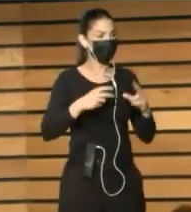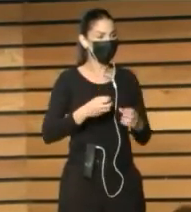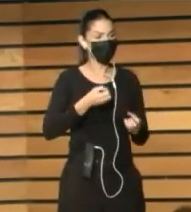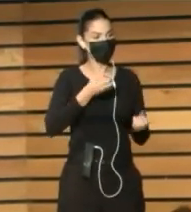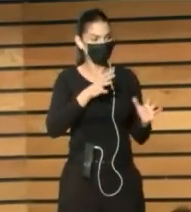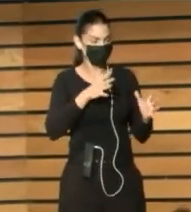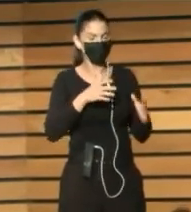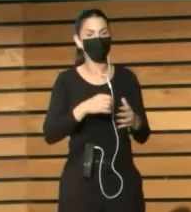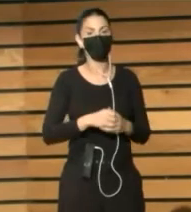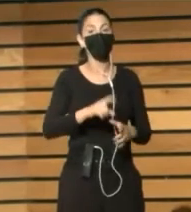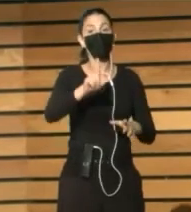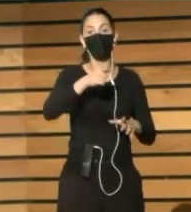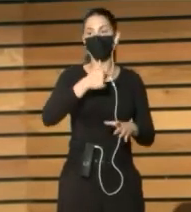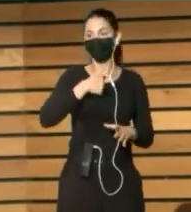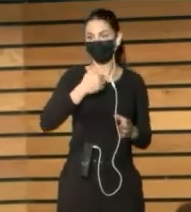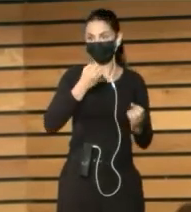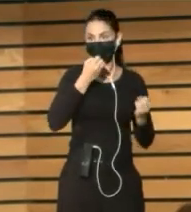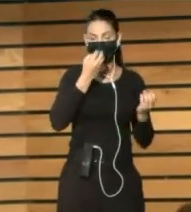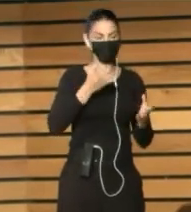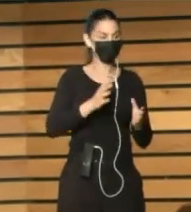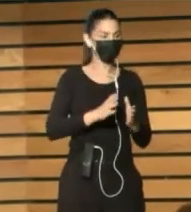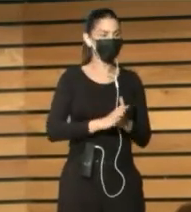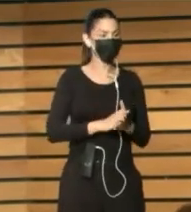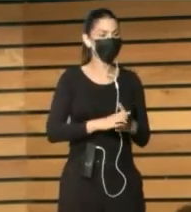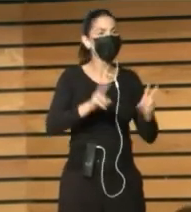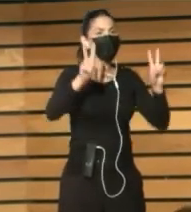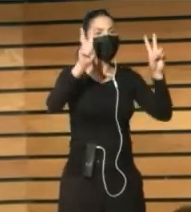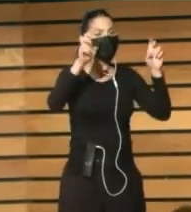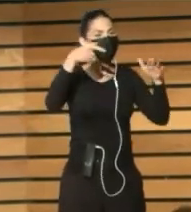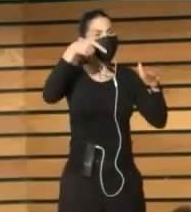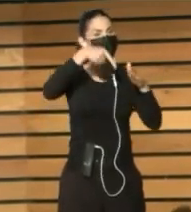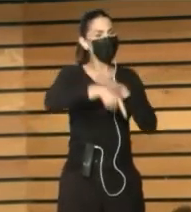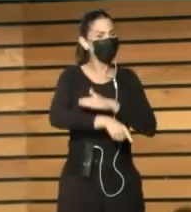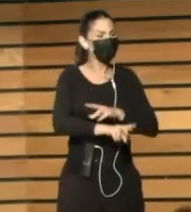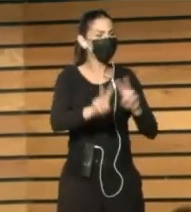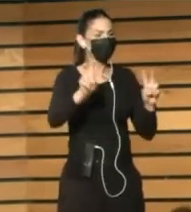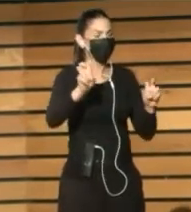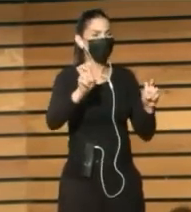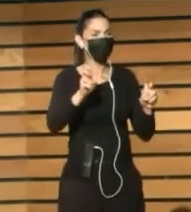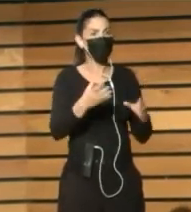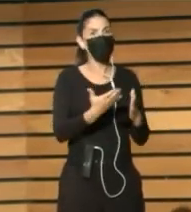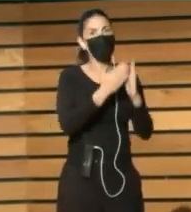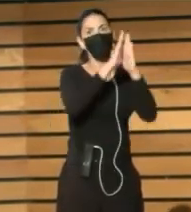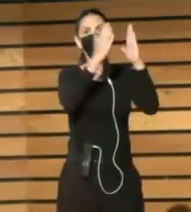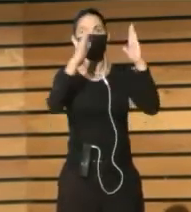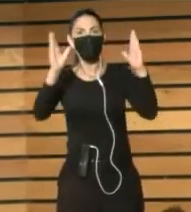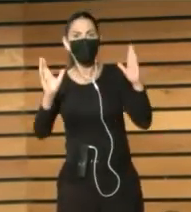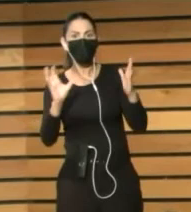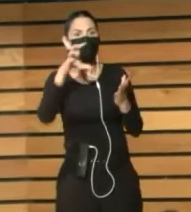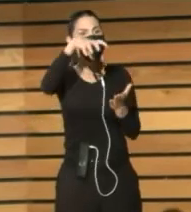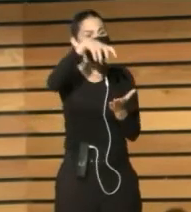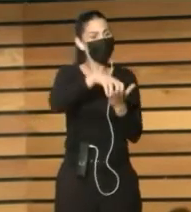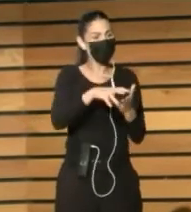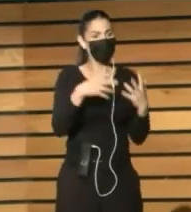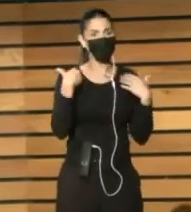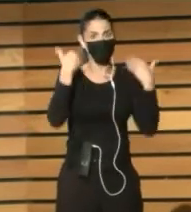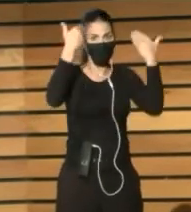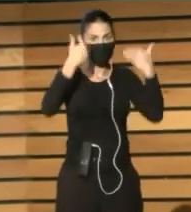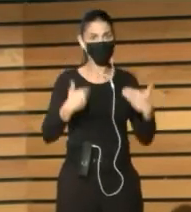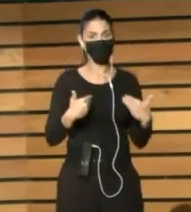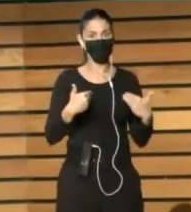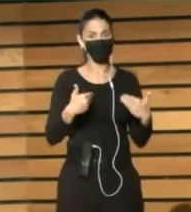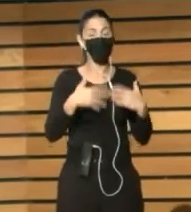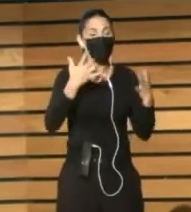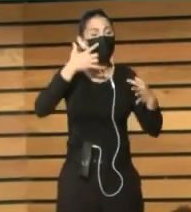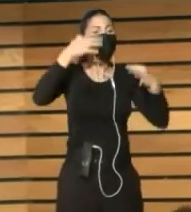Lo siguiente Que muchos Han predicho La caída Y la irrelevancia De las bibliotecas Como espacios físicos Pero ¿Qué es lo que nos